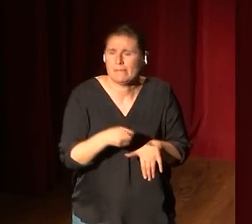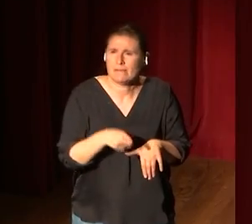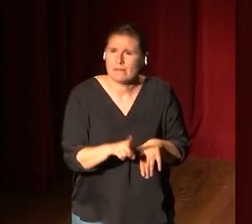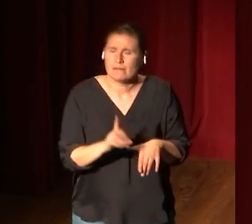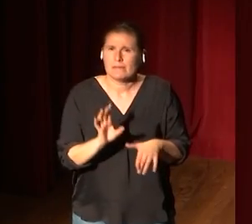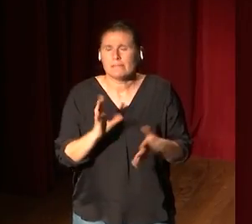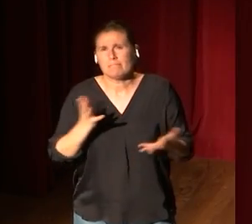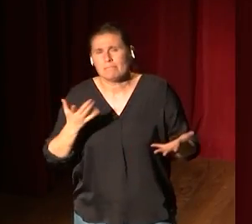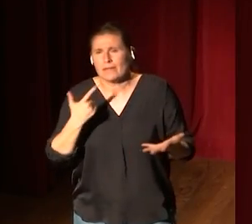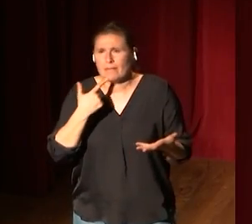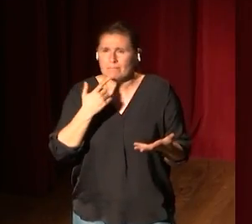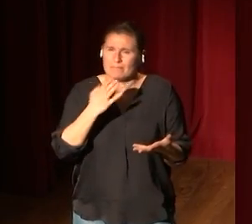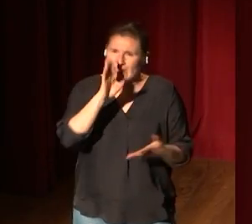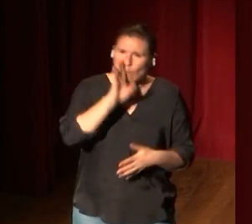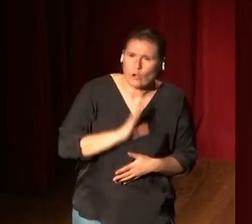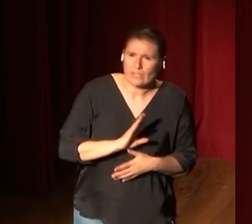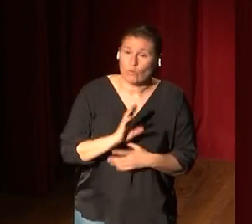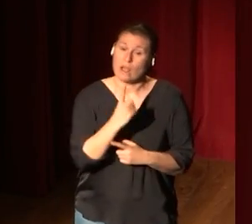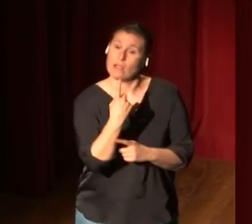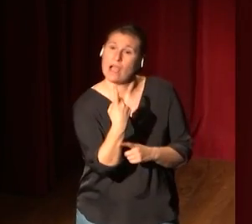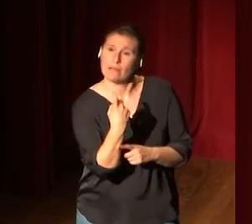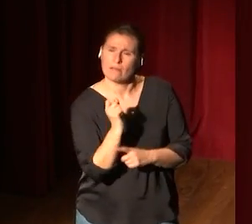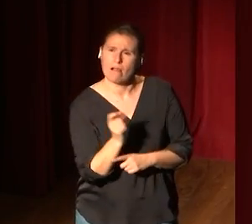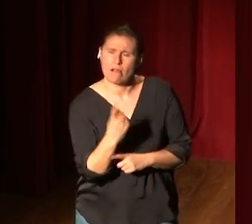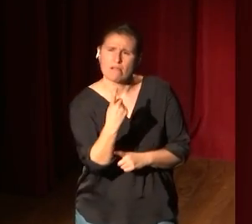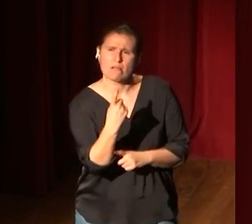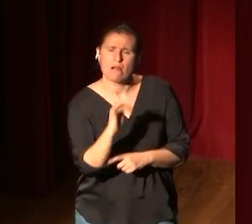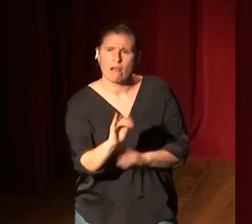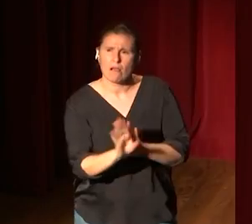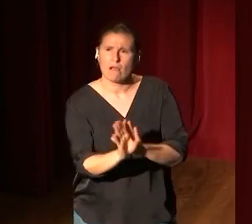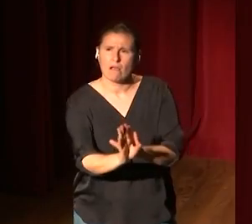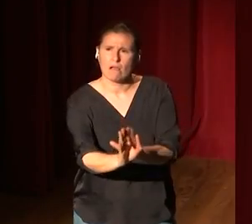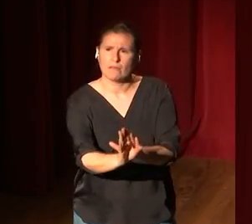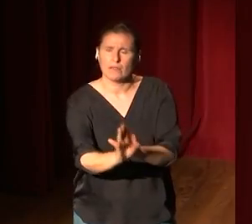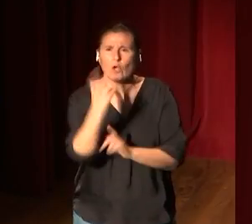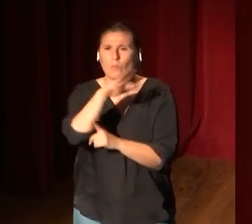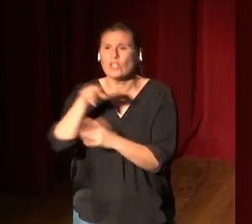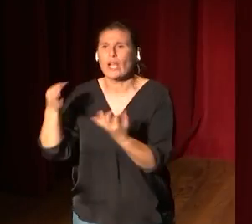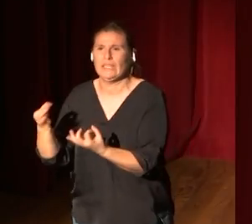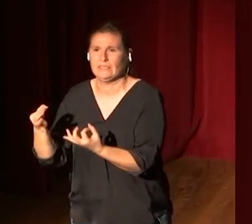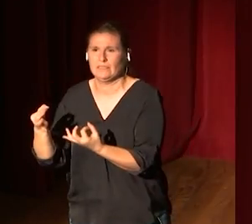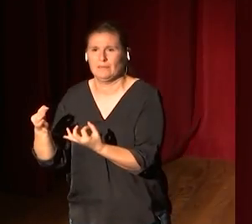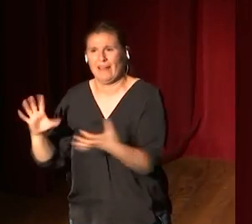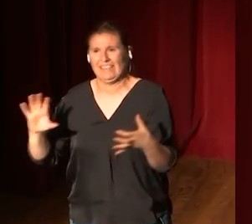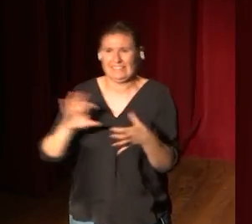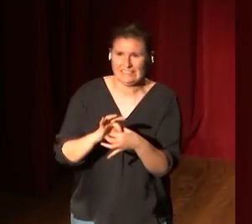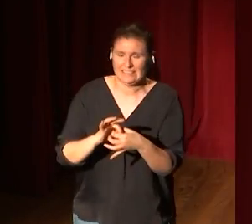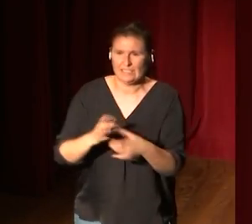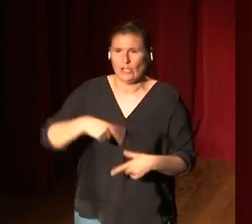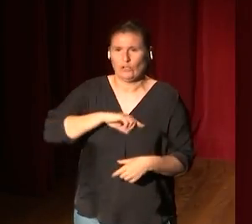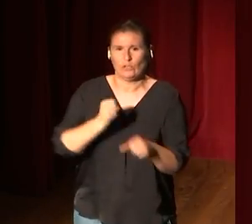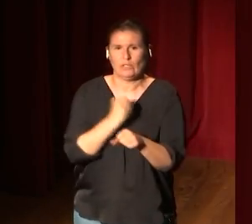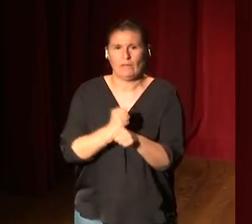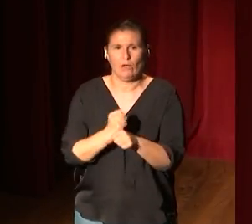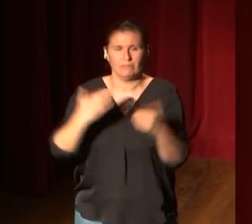para tapar una carencia constante de qué es un museo y a qué nos dedicamos